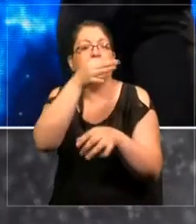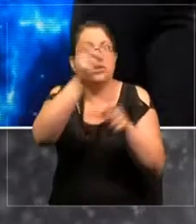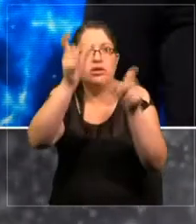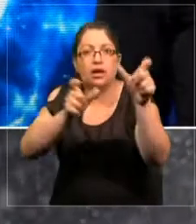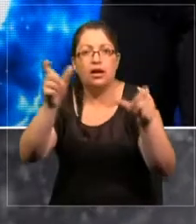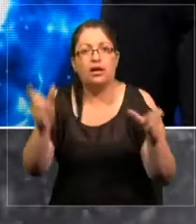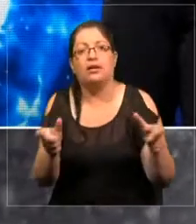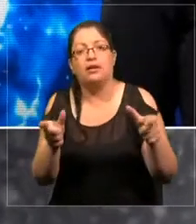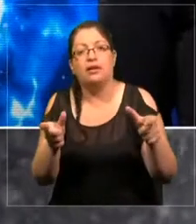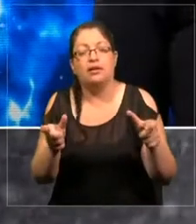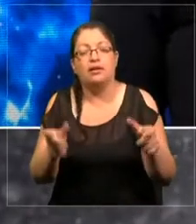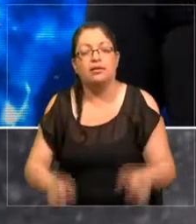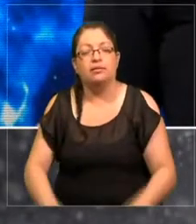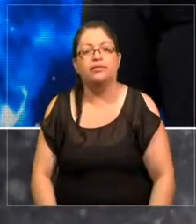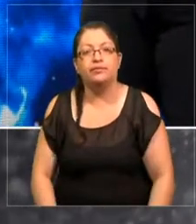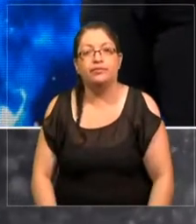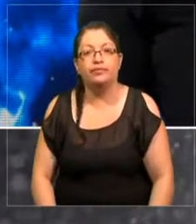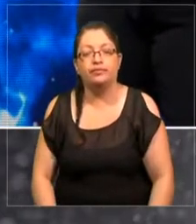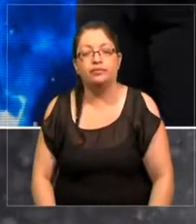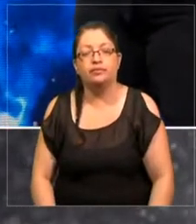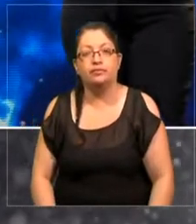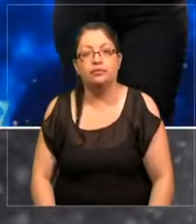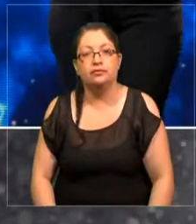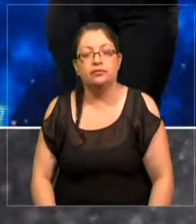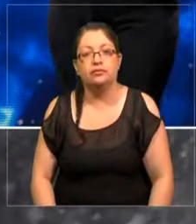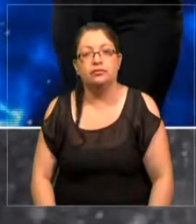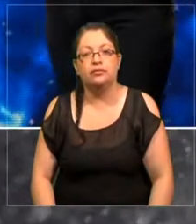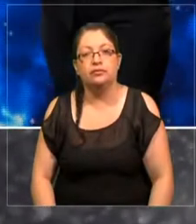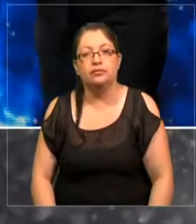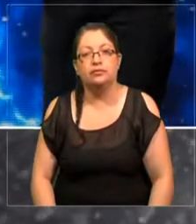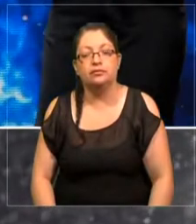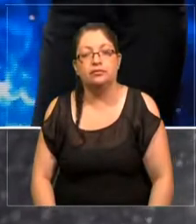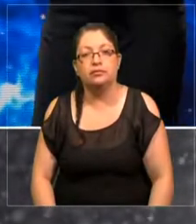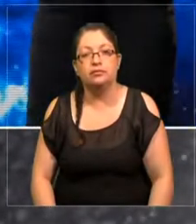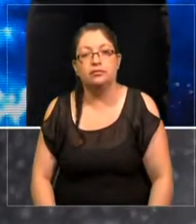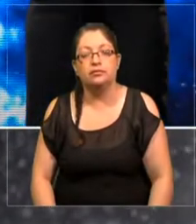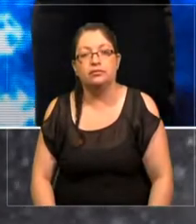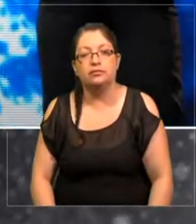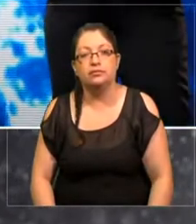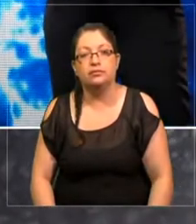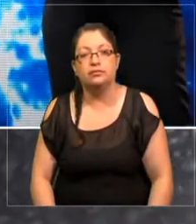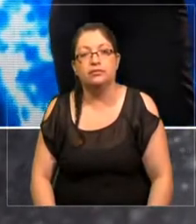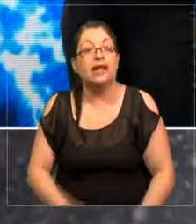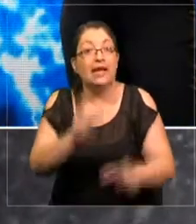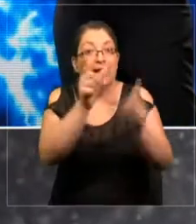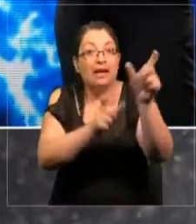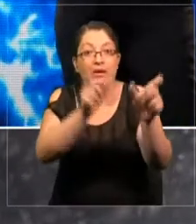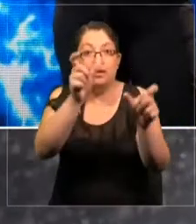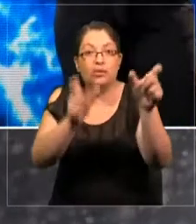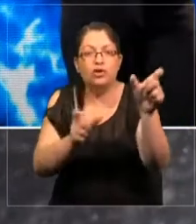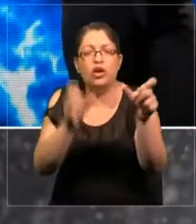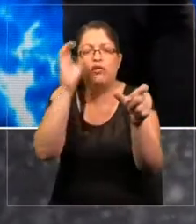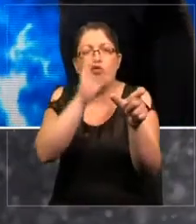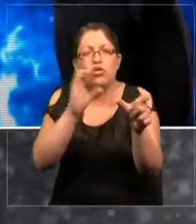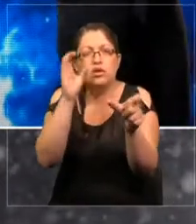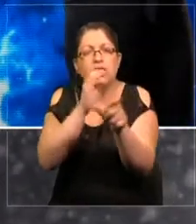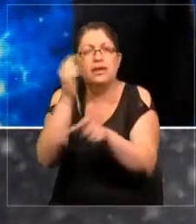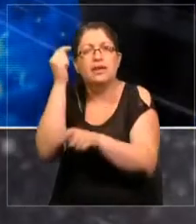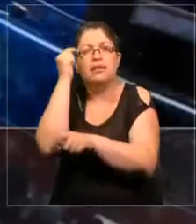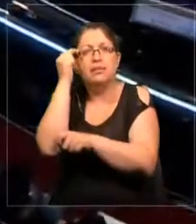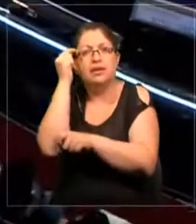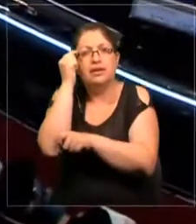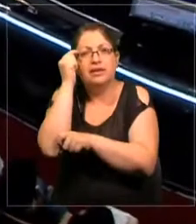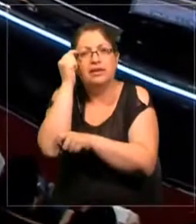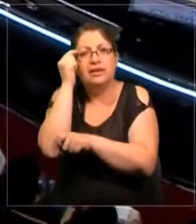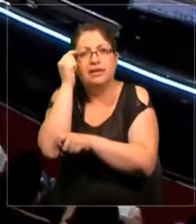que buscaran los pensamientos básicos